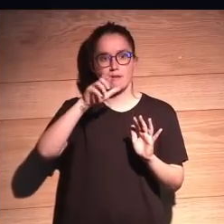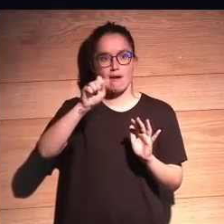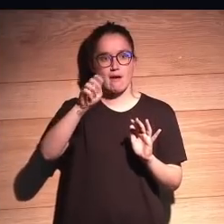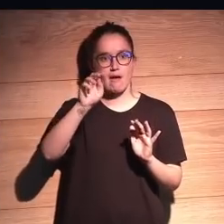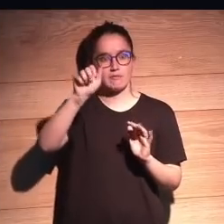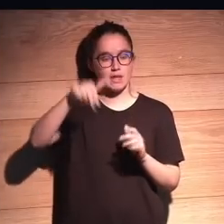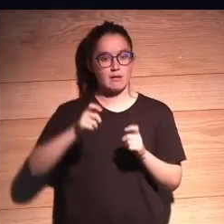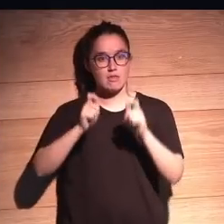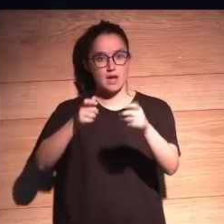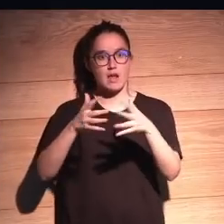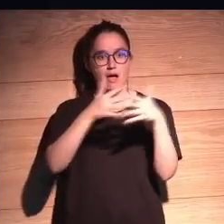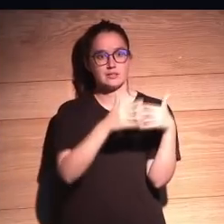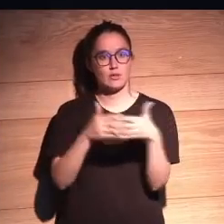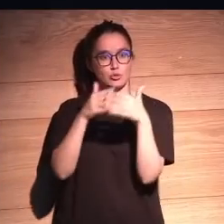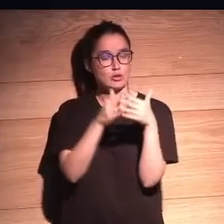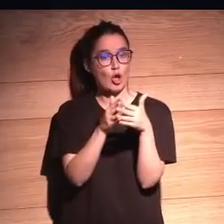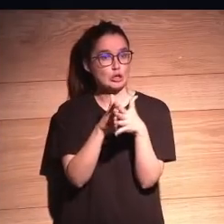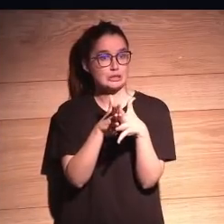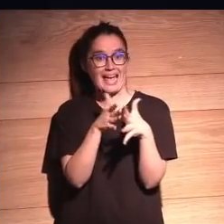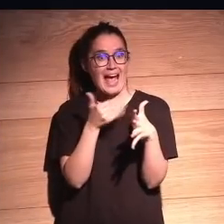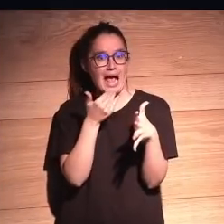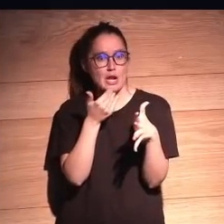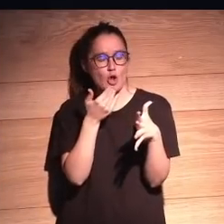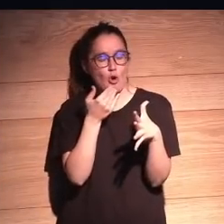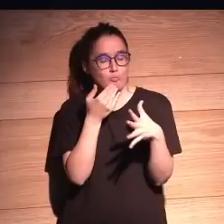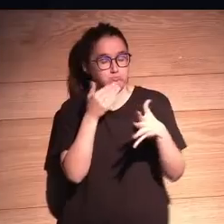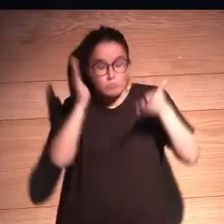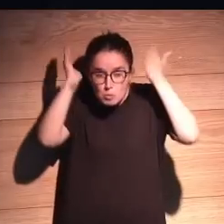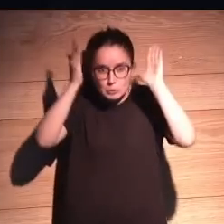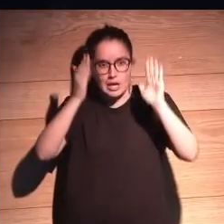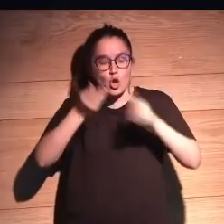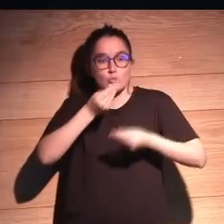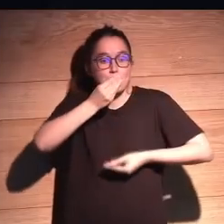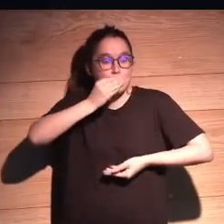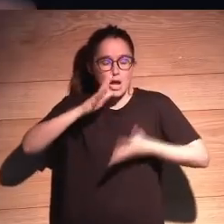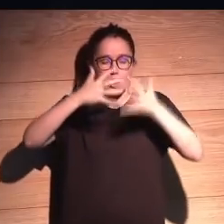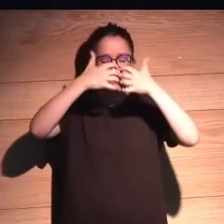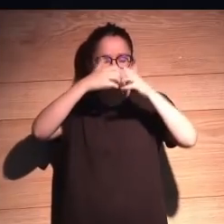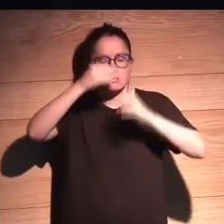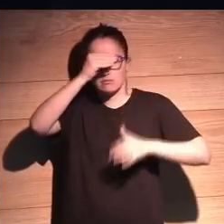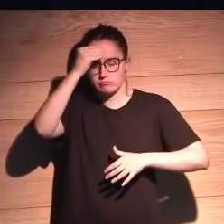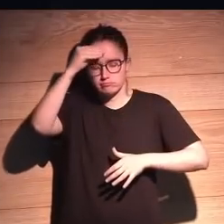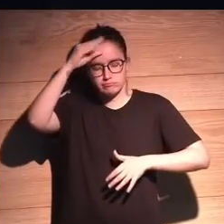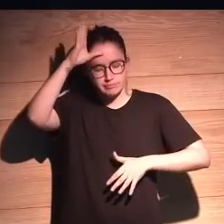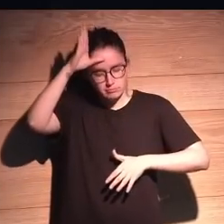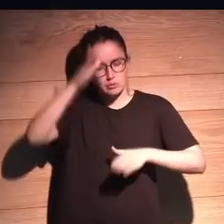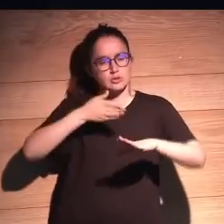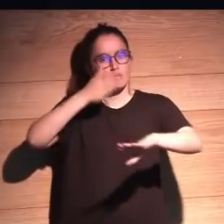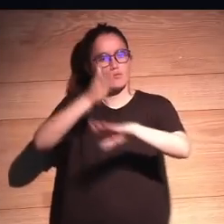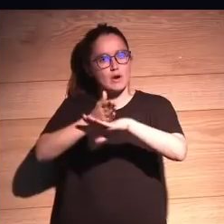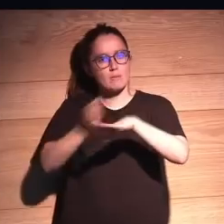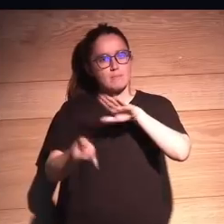a Estados Unidos de un arma brutal. Y así los mejores cerebros de la Tierra se fueron a los álamos y hicieron la